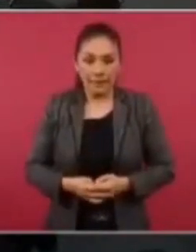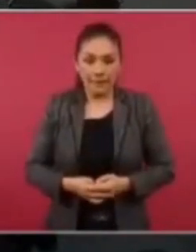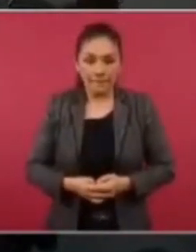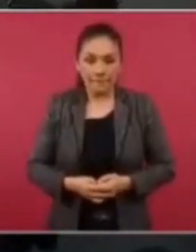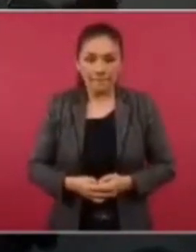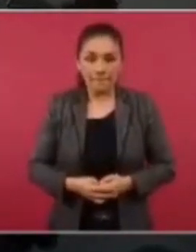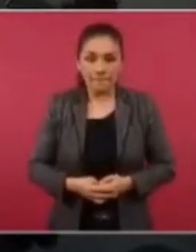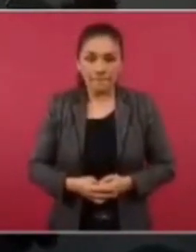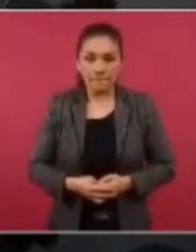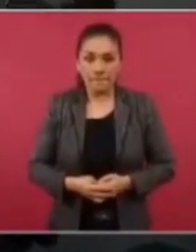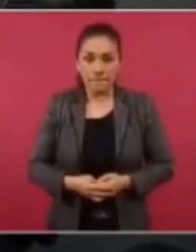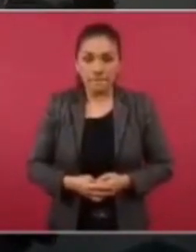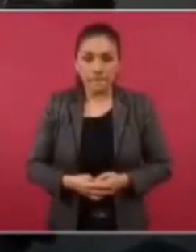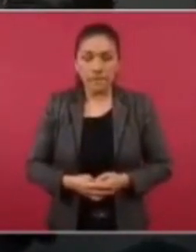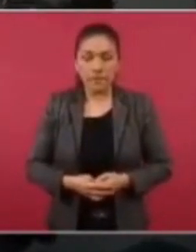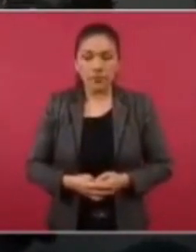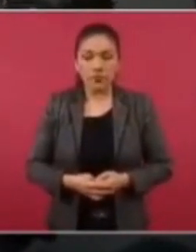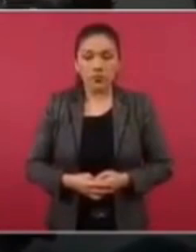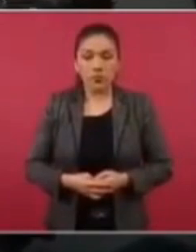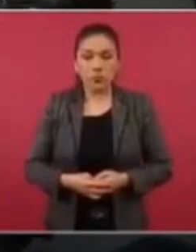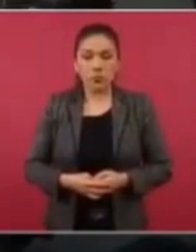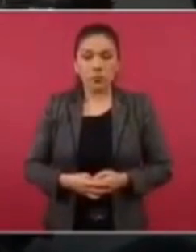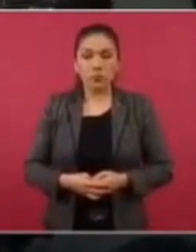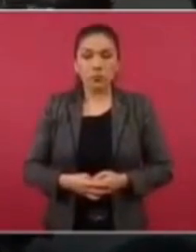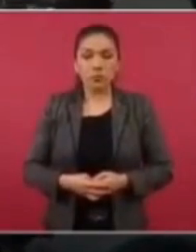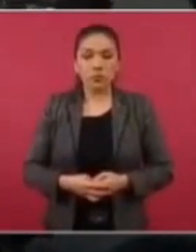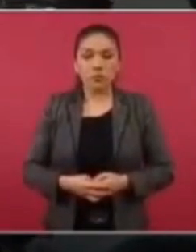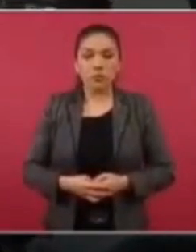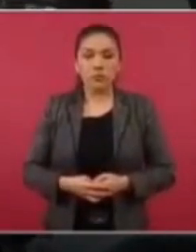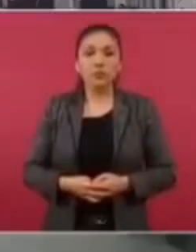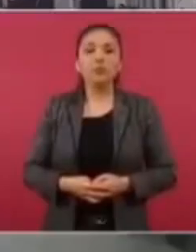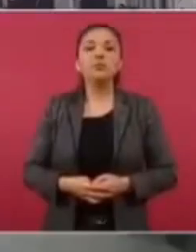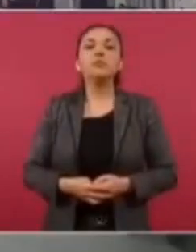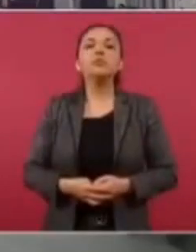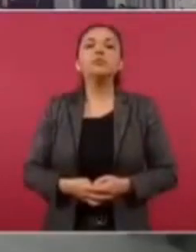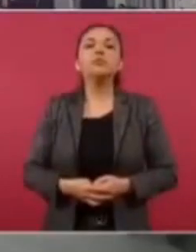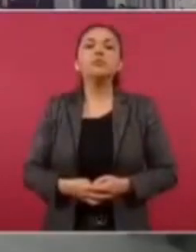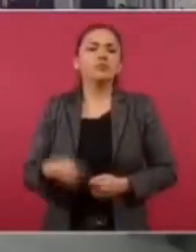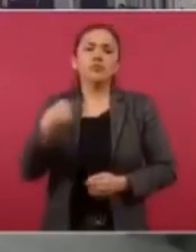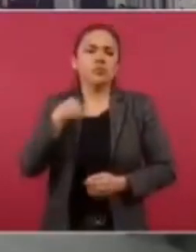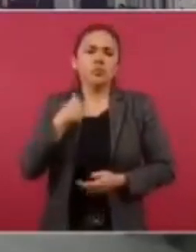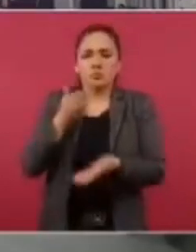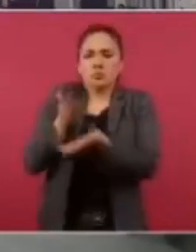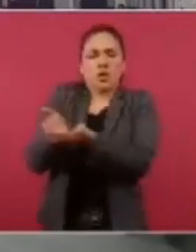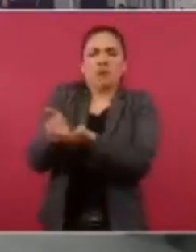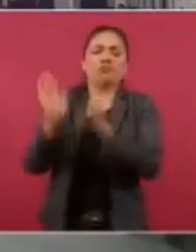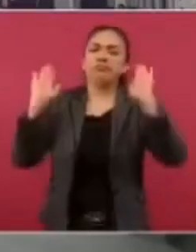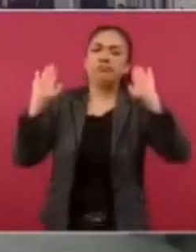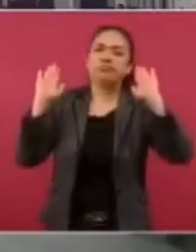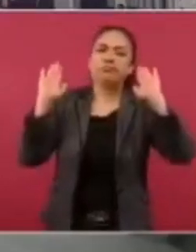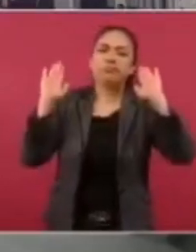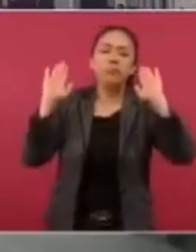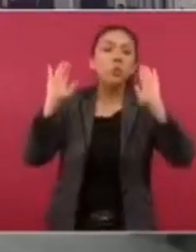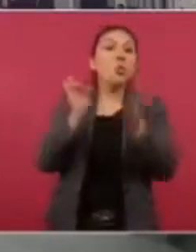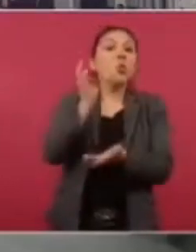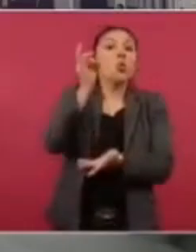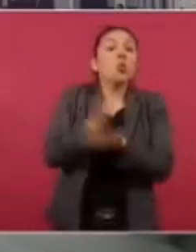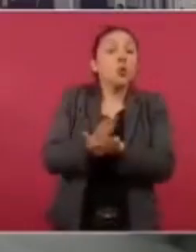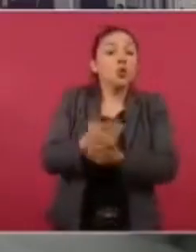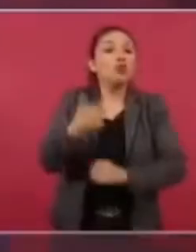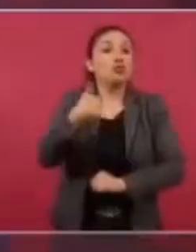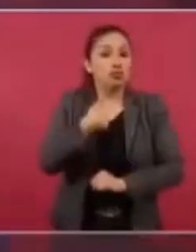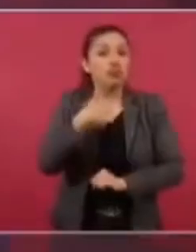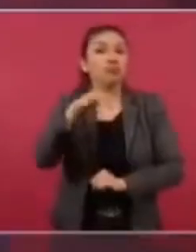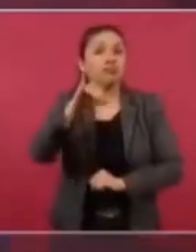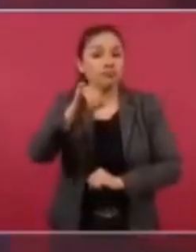a García Luna, a Calderón. Sí, yo no lo meto en eso. Nada más lo único que tengo